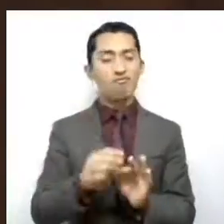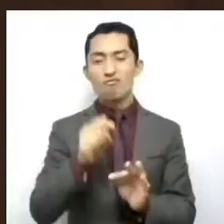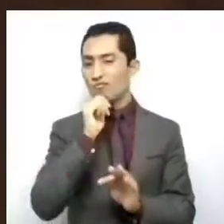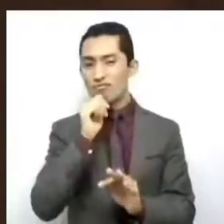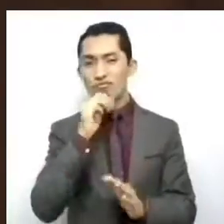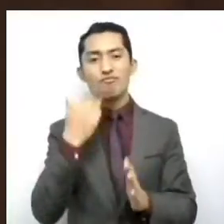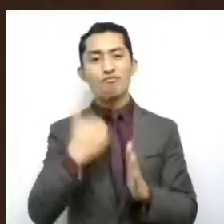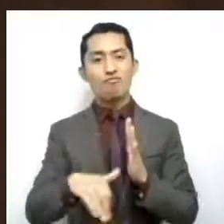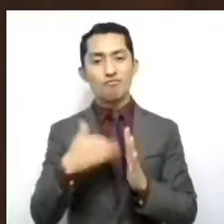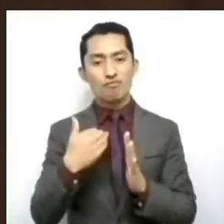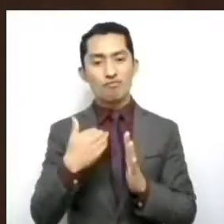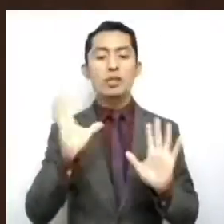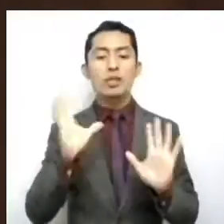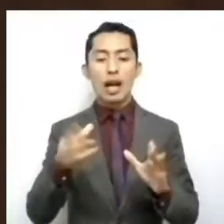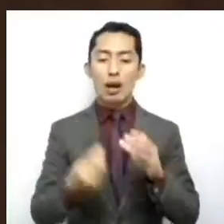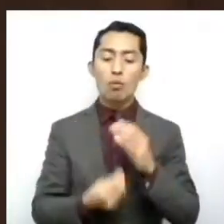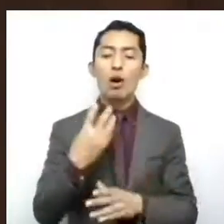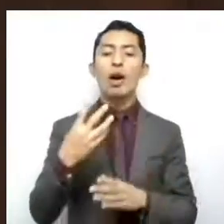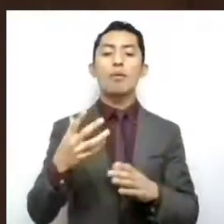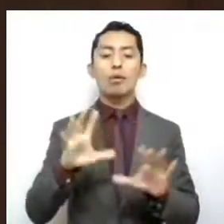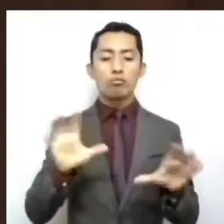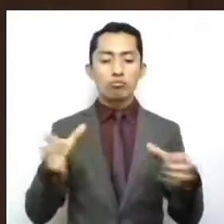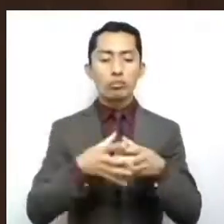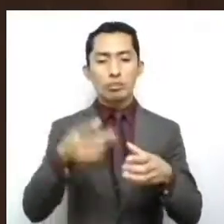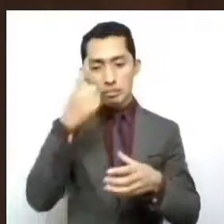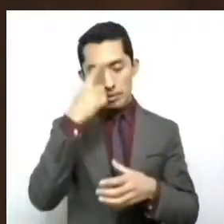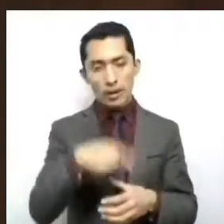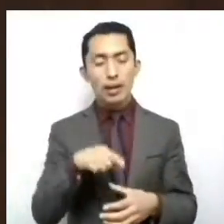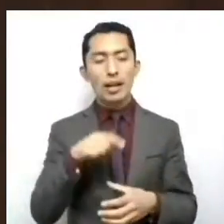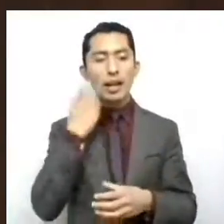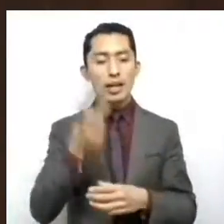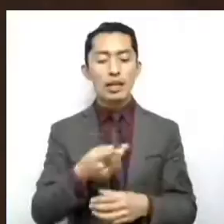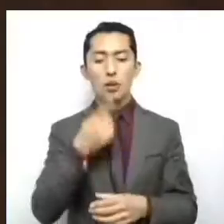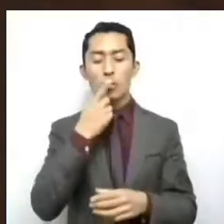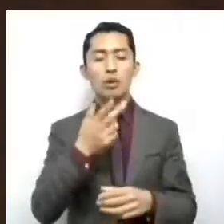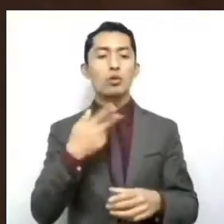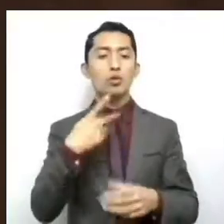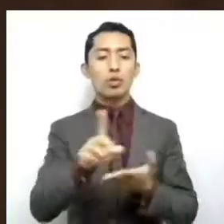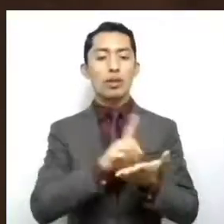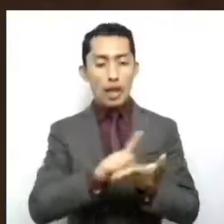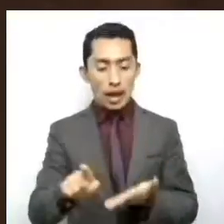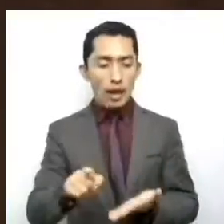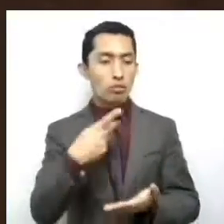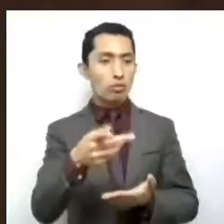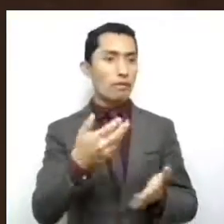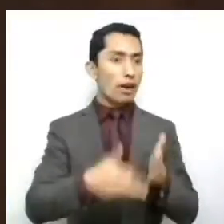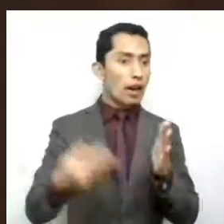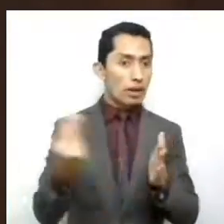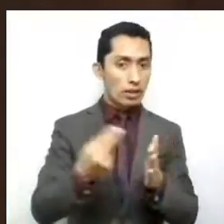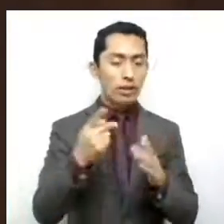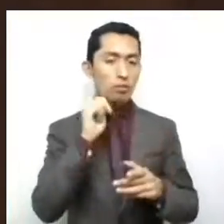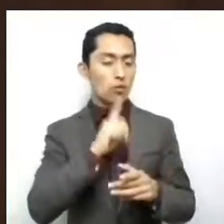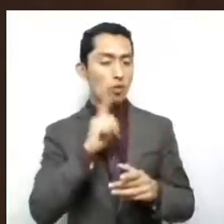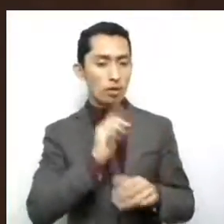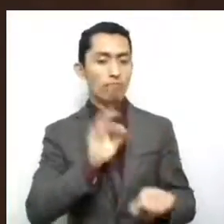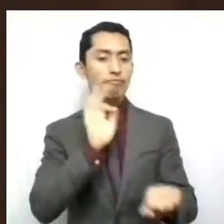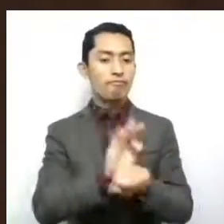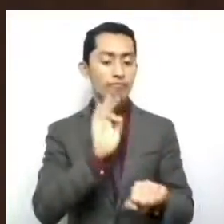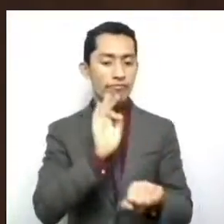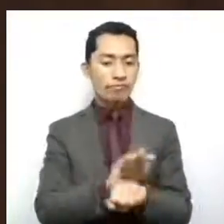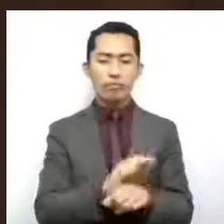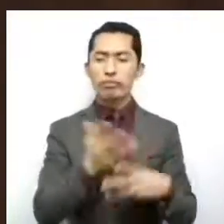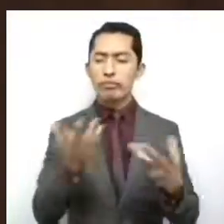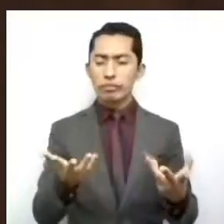se ha creado organismos con la premisa de velar por los derechos e intereses de las mujeres en distintos